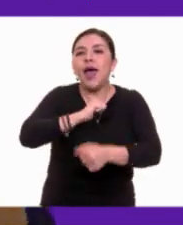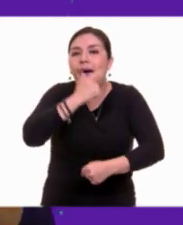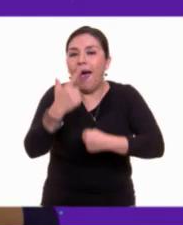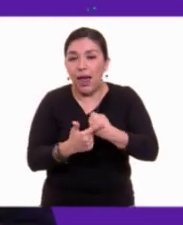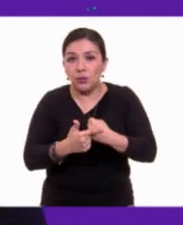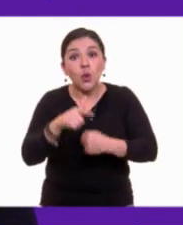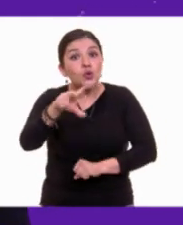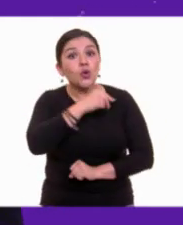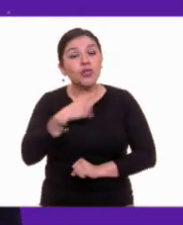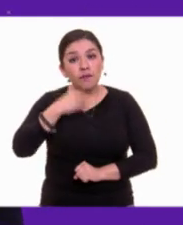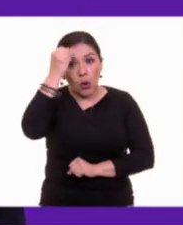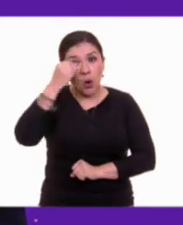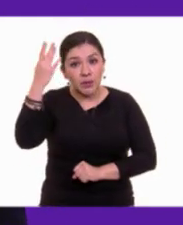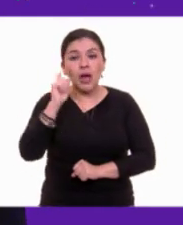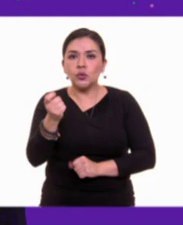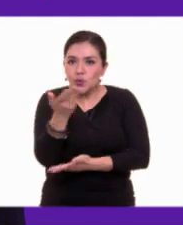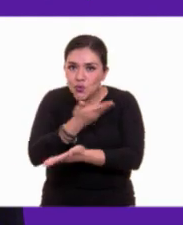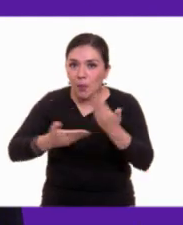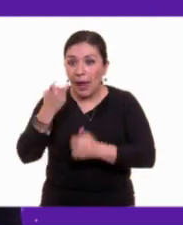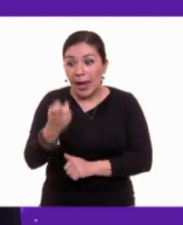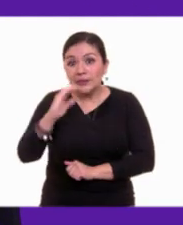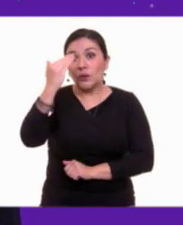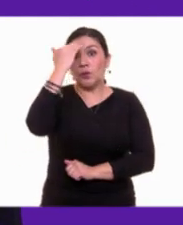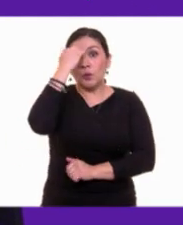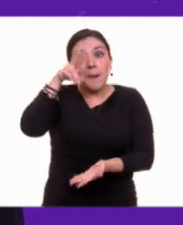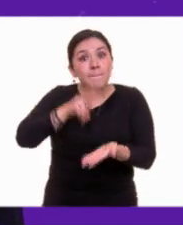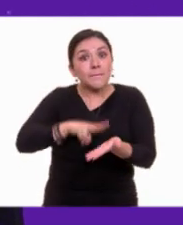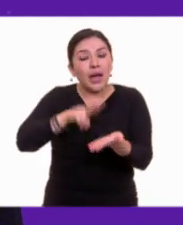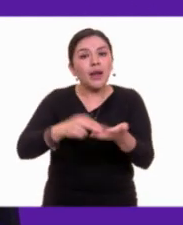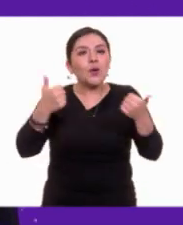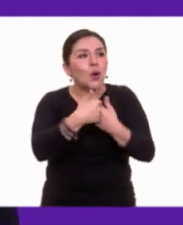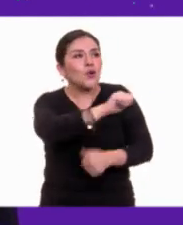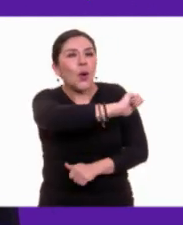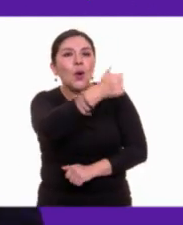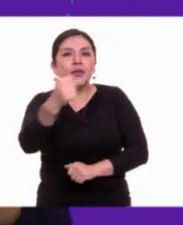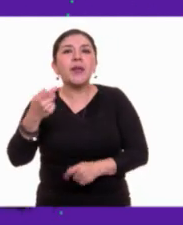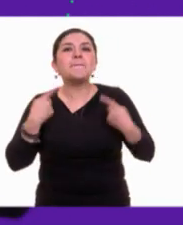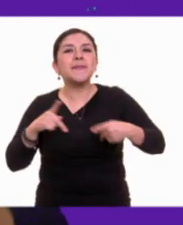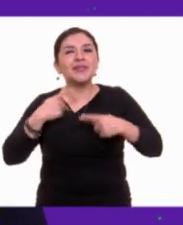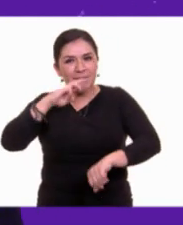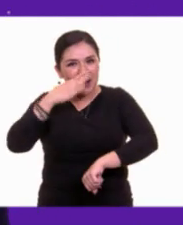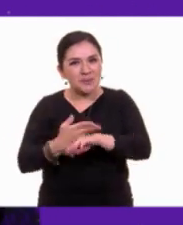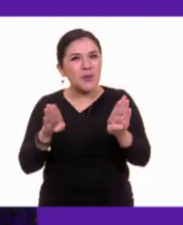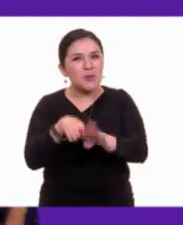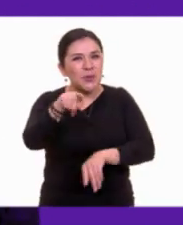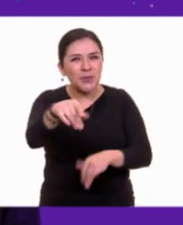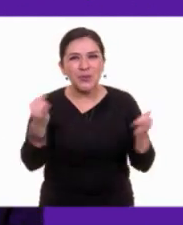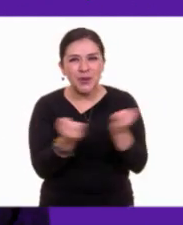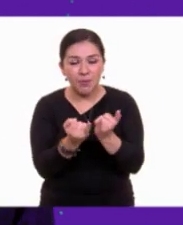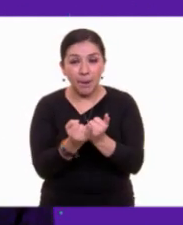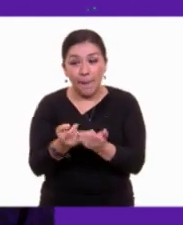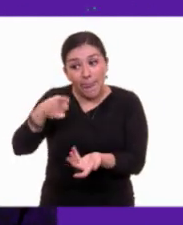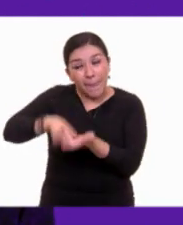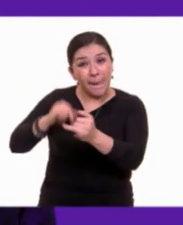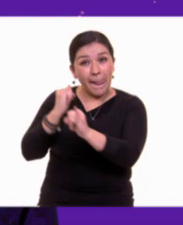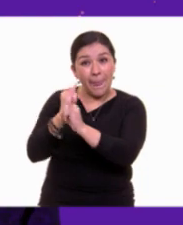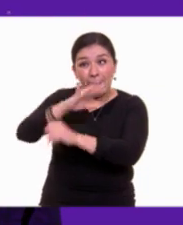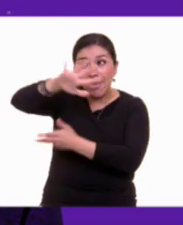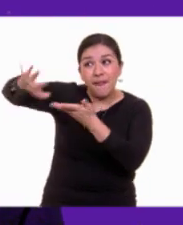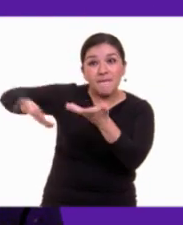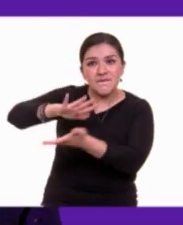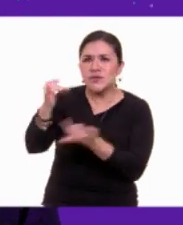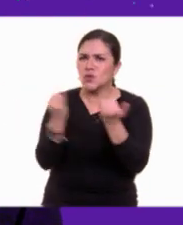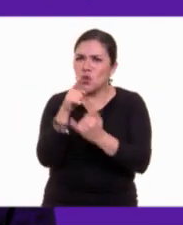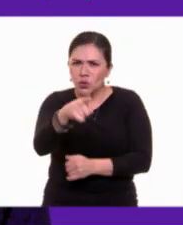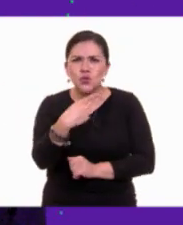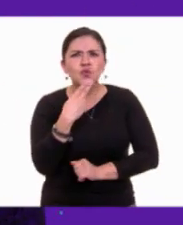Y no olvides compartir este valioso conocimiento con otros cibernautas responsables como tú. El ciberespacio también es